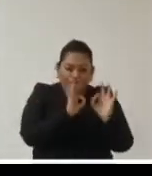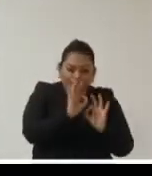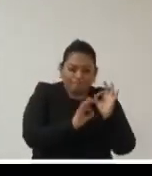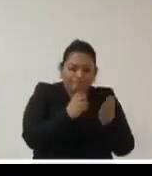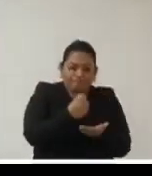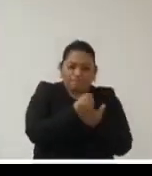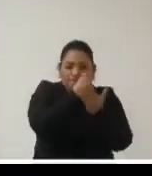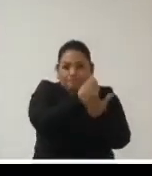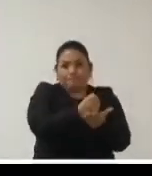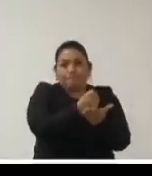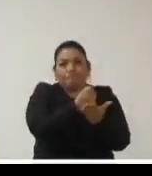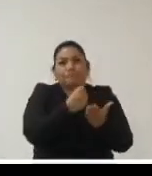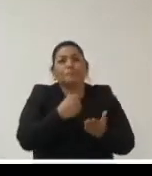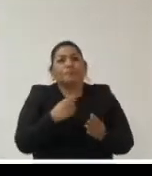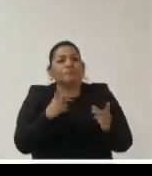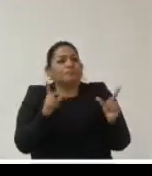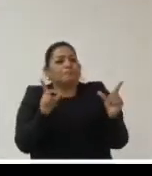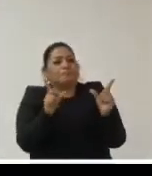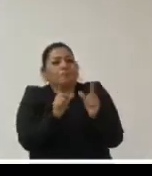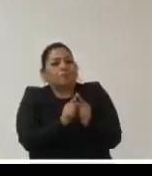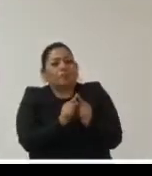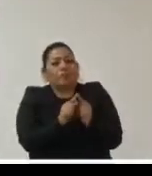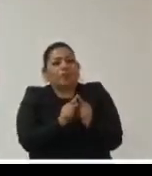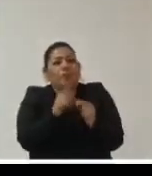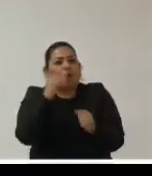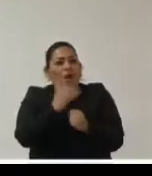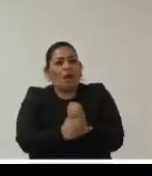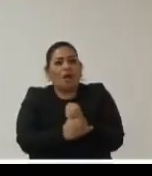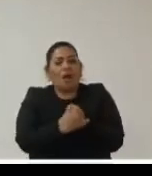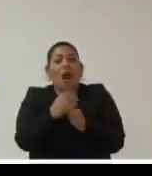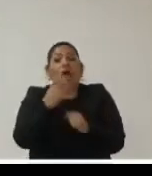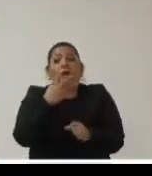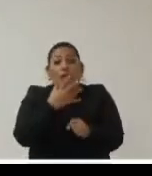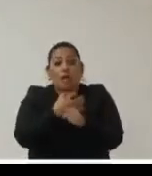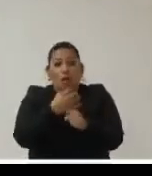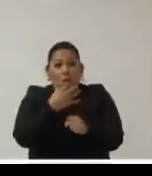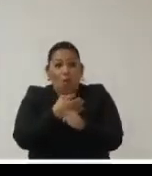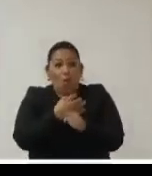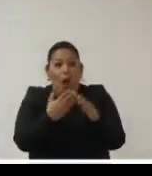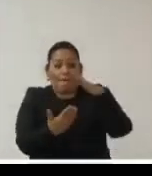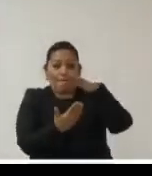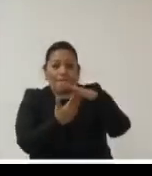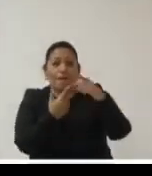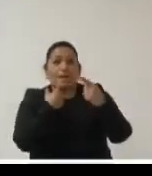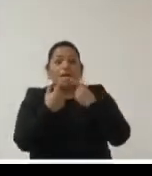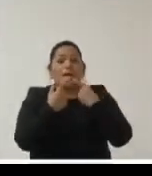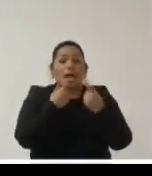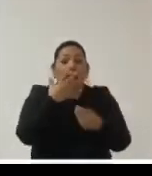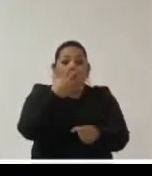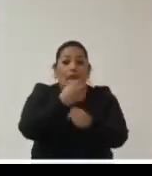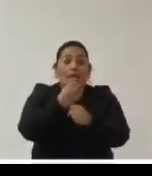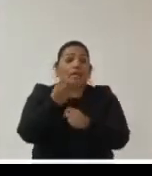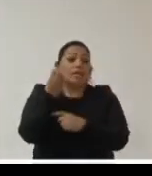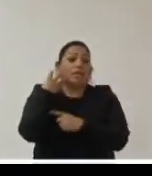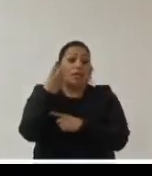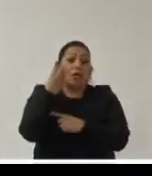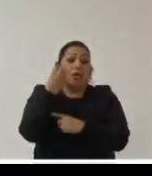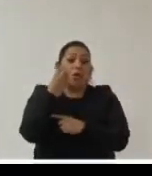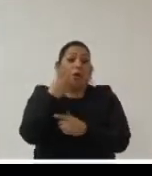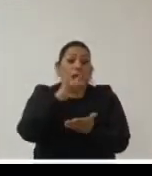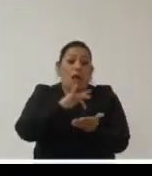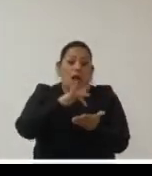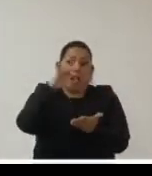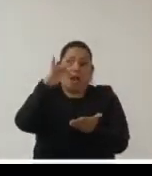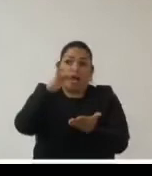recursos con esto concluimos este cuarto y último panel de este quinto foro internacional no sin antes